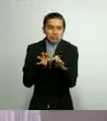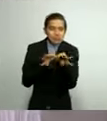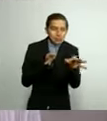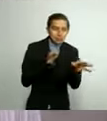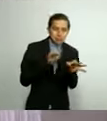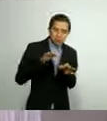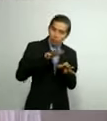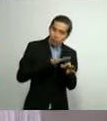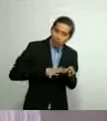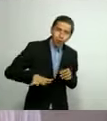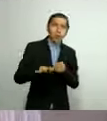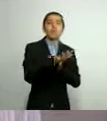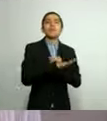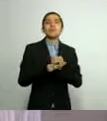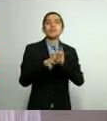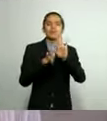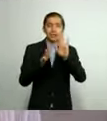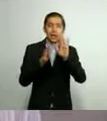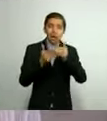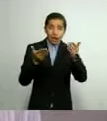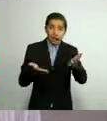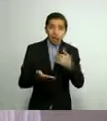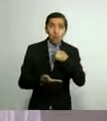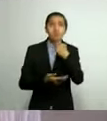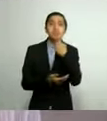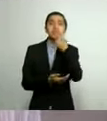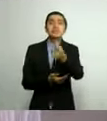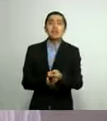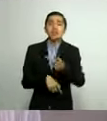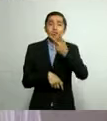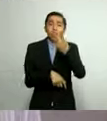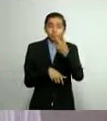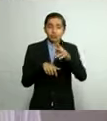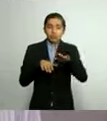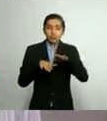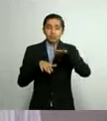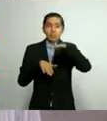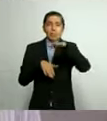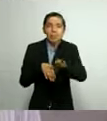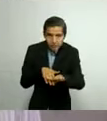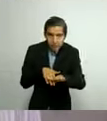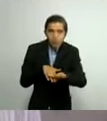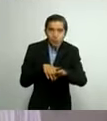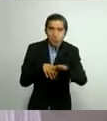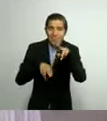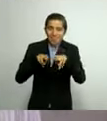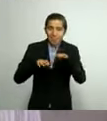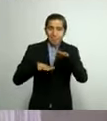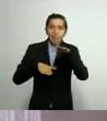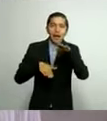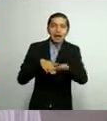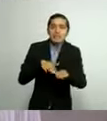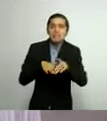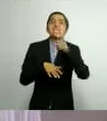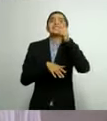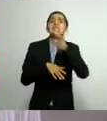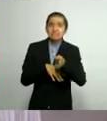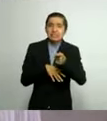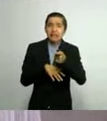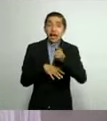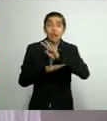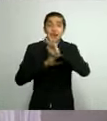Quiero reiterarles que el paso dos de la nueva convivencia no significa que todos